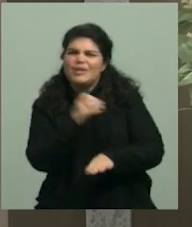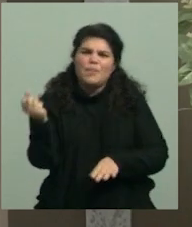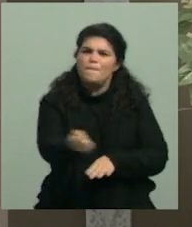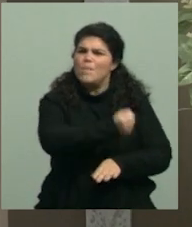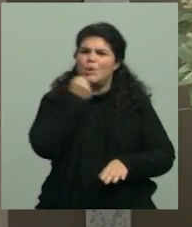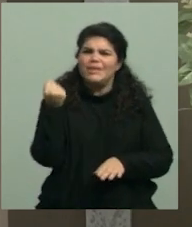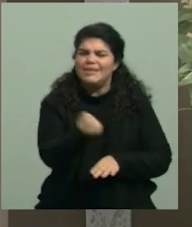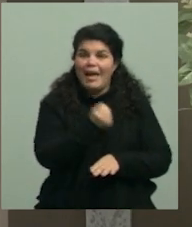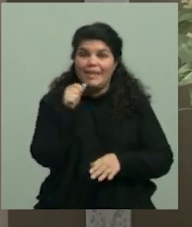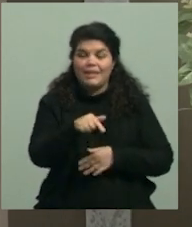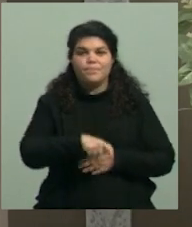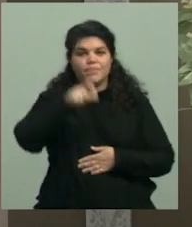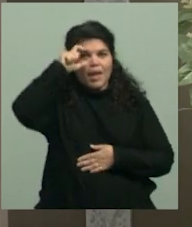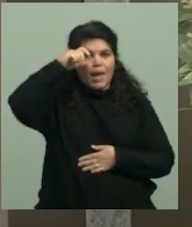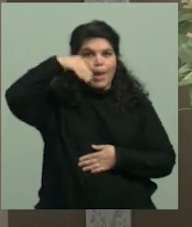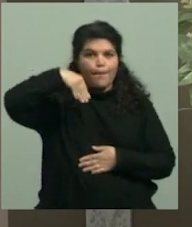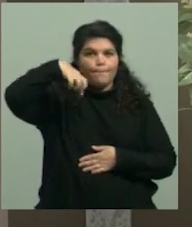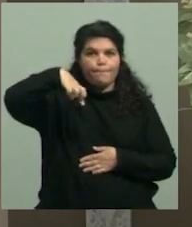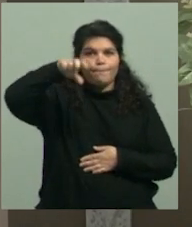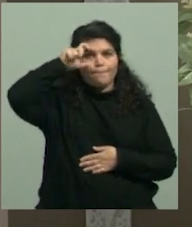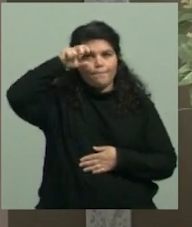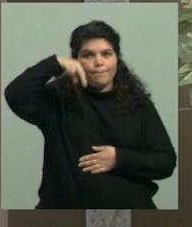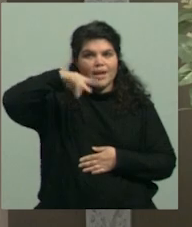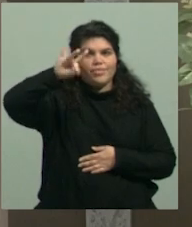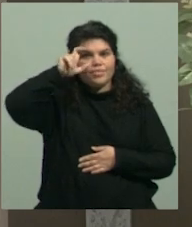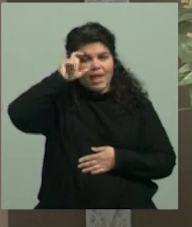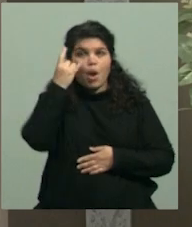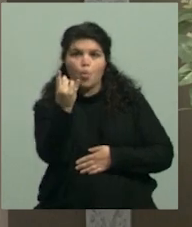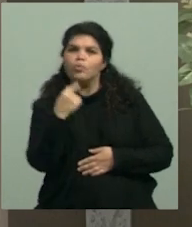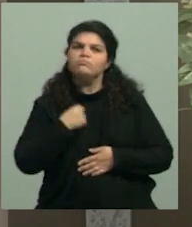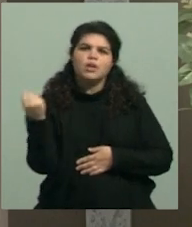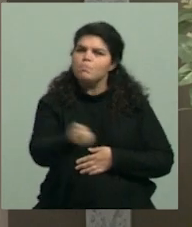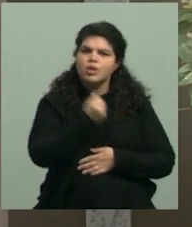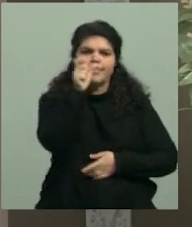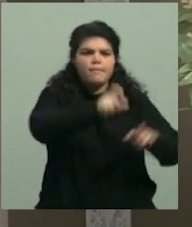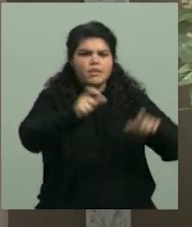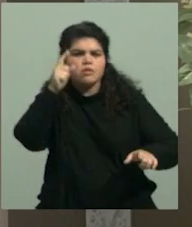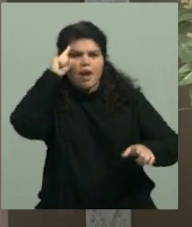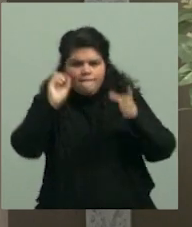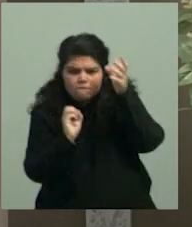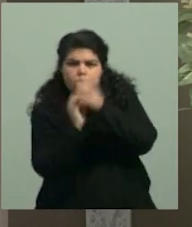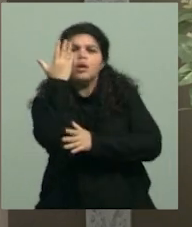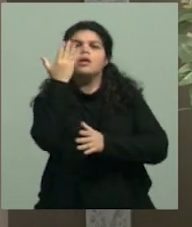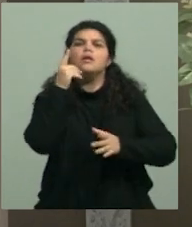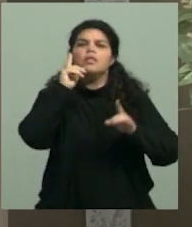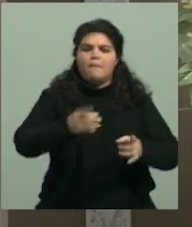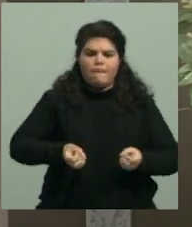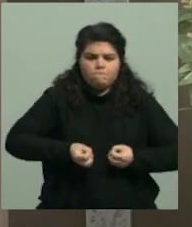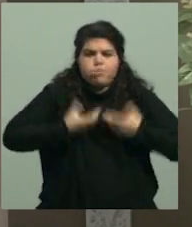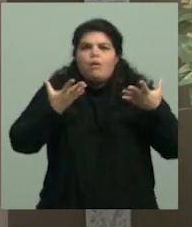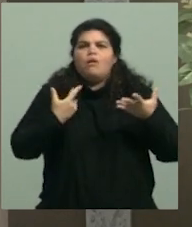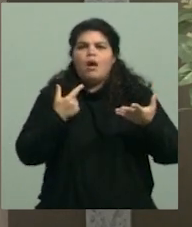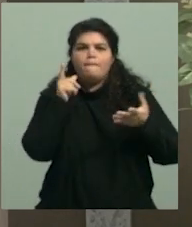El EmprendeU es un programa que busca fortalecer el espíritu emprendedor en los jóvenes de la comunidad